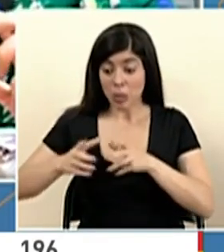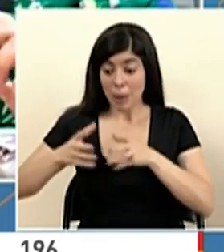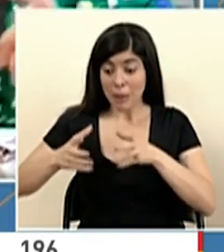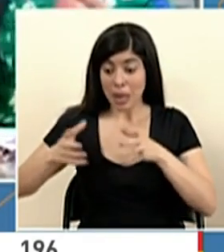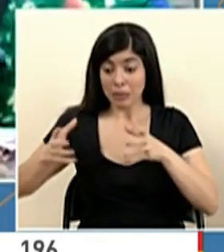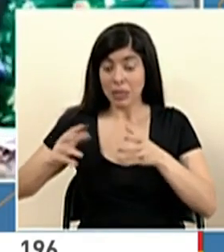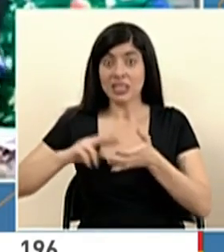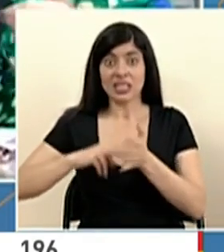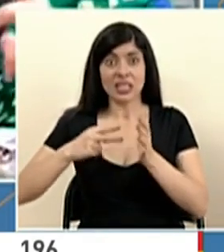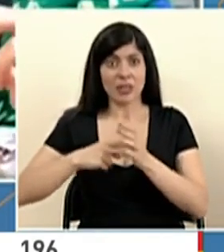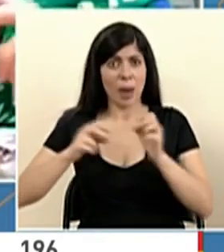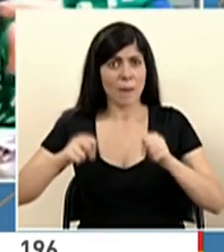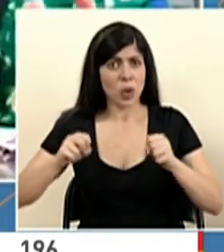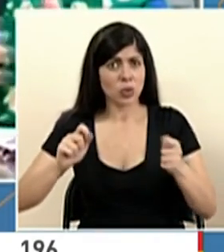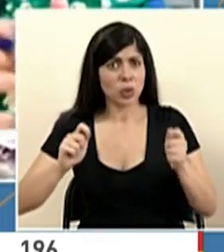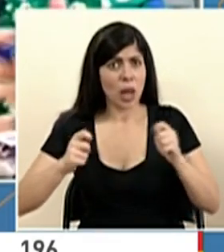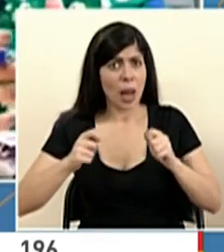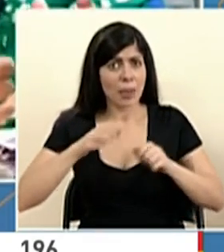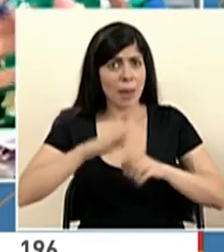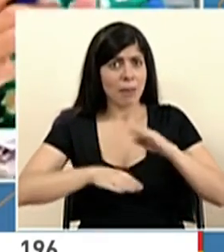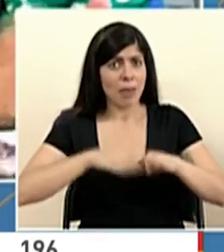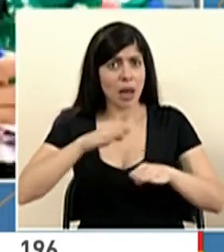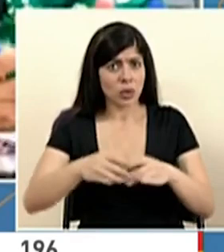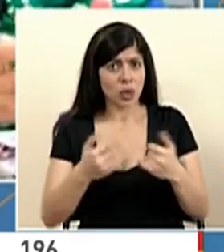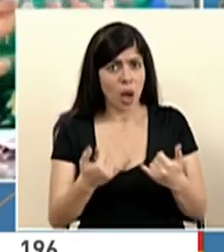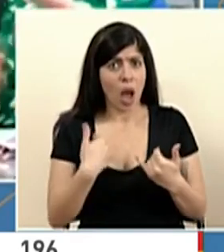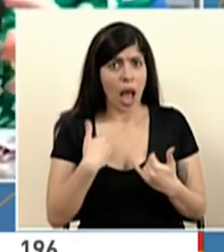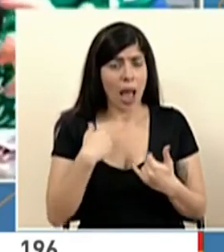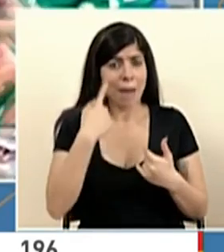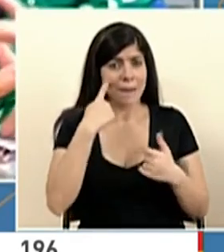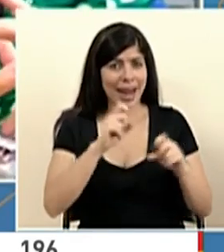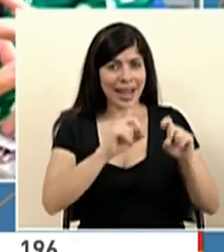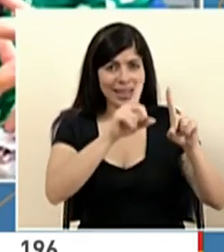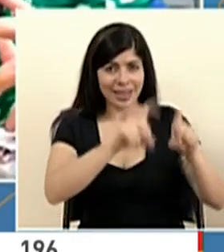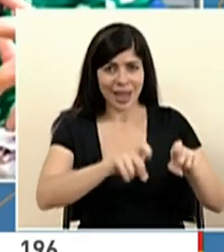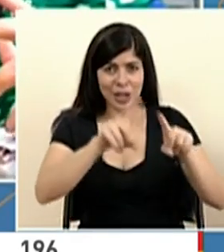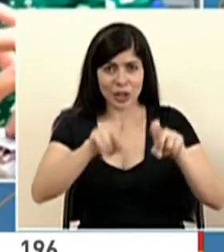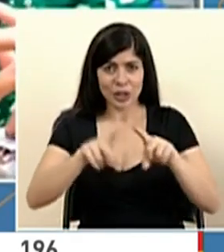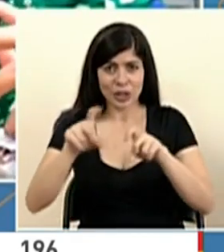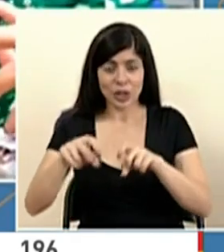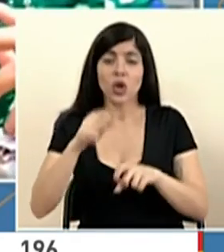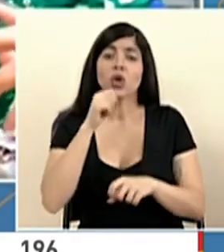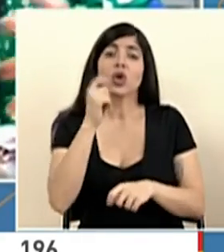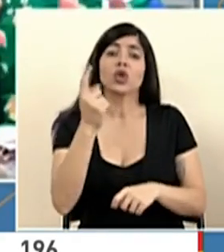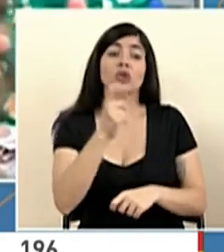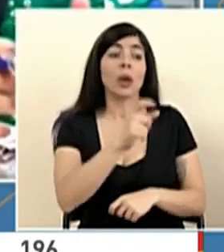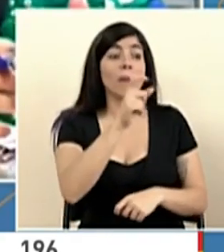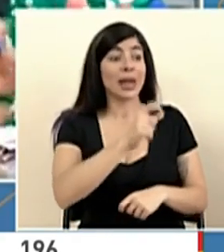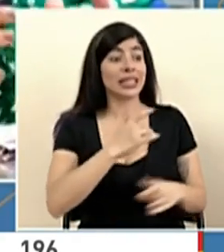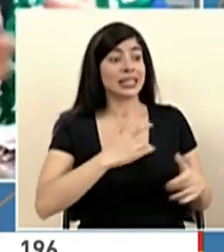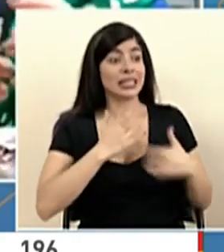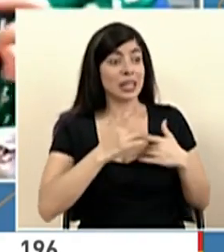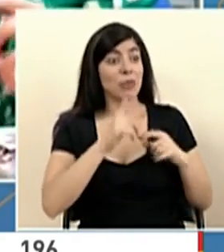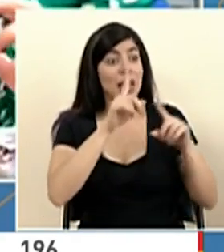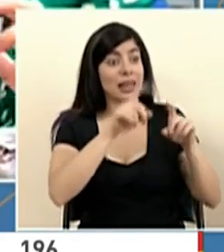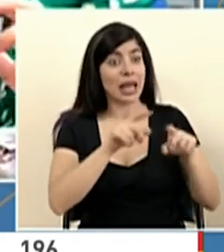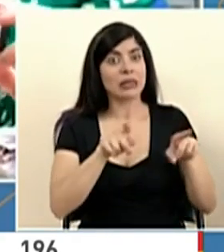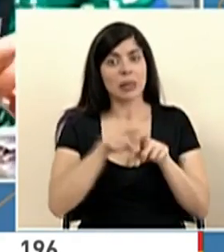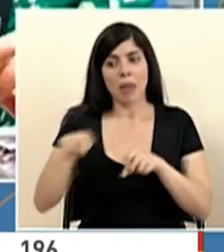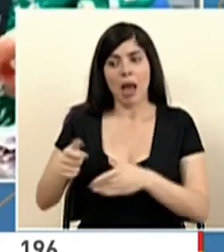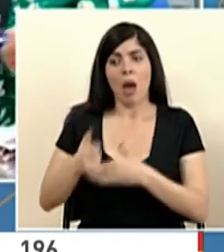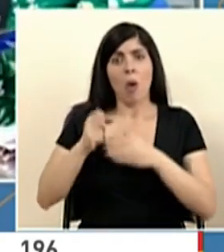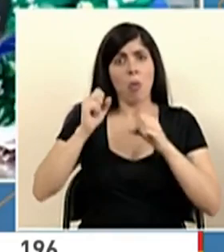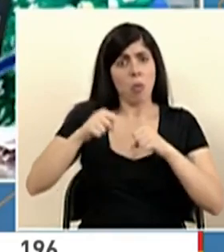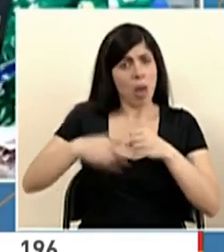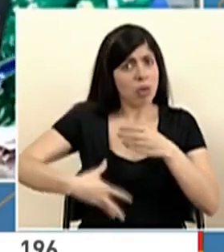modificar el protocolo que se está utilizando para el testeo y no solamente hacerle pruebas a personas con síntomas, sino que ya podamos